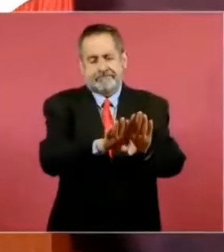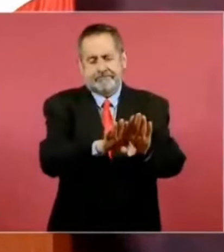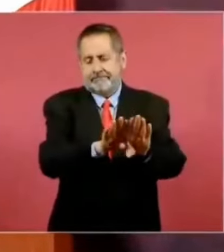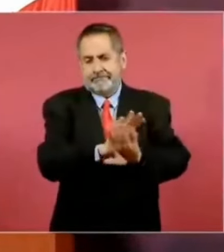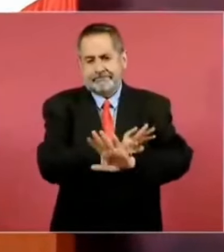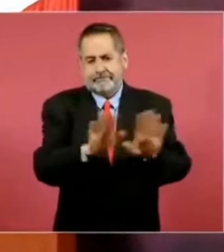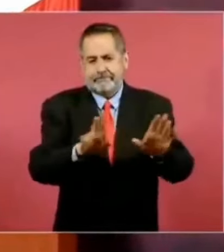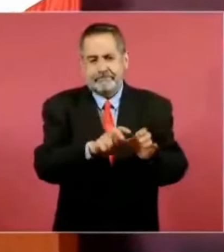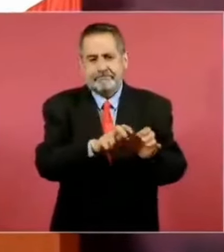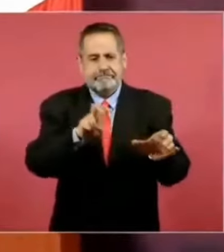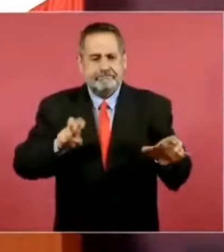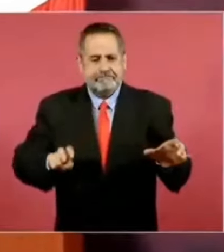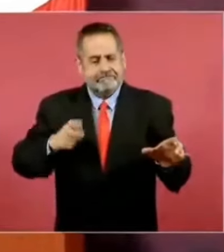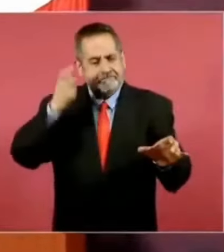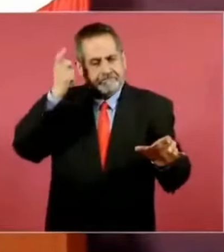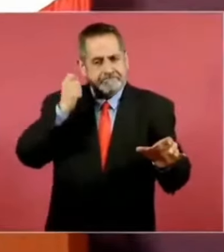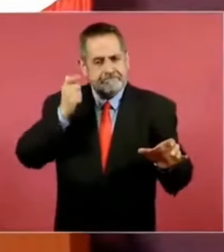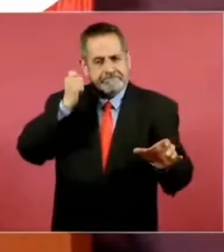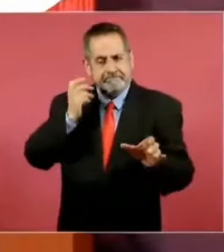ya me jubilo